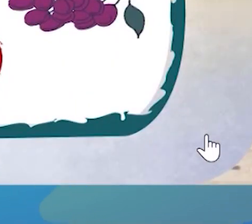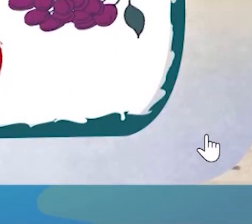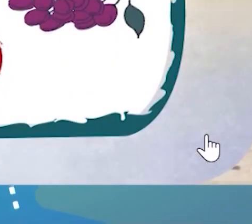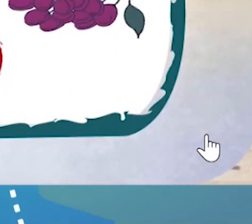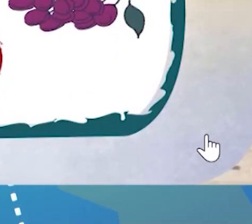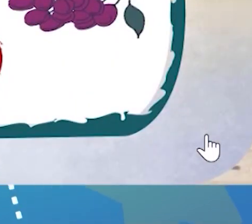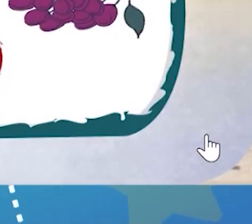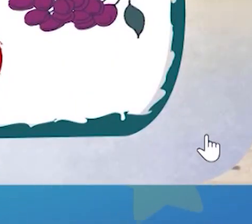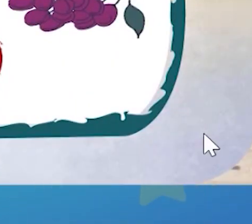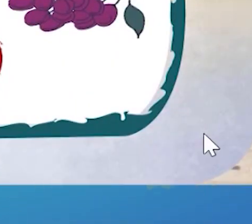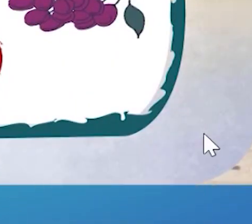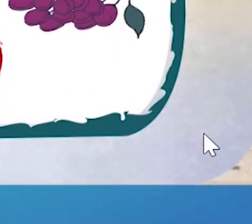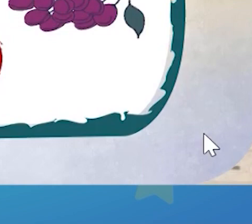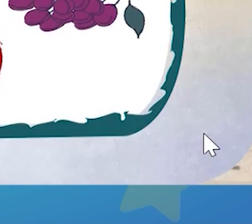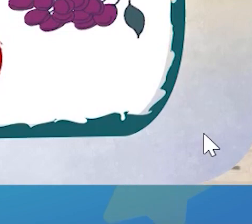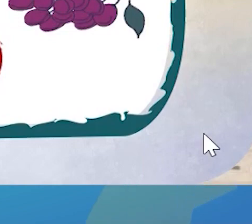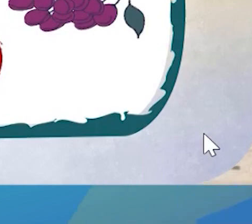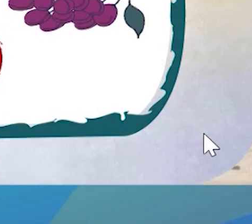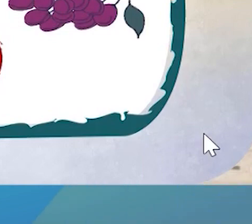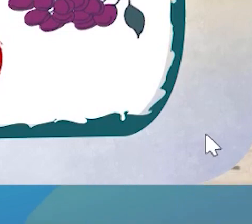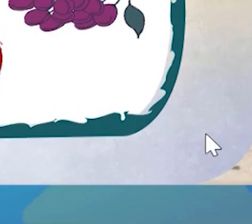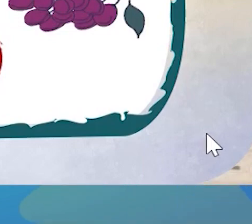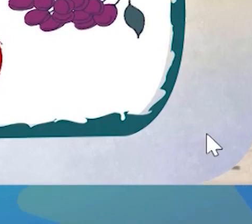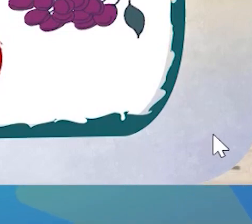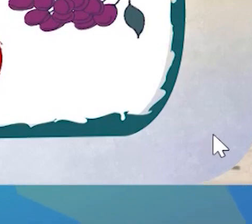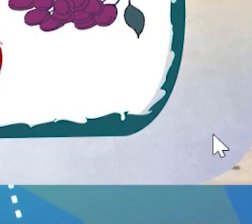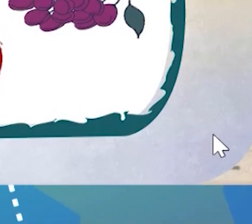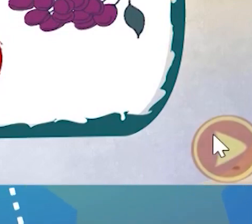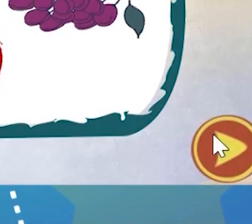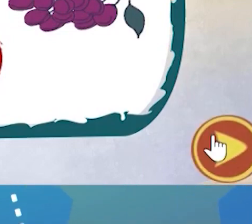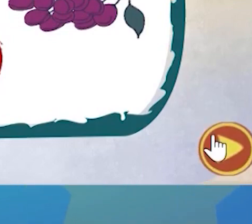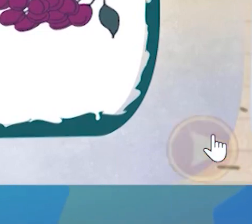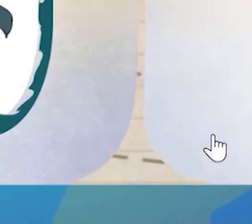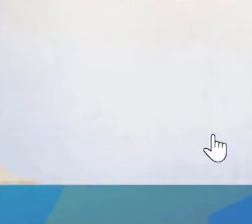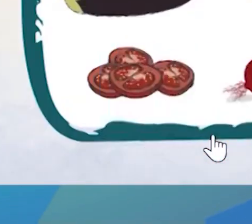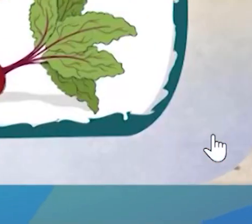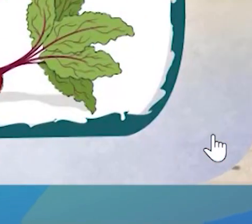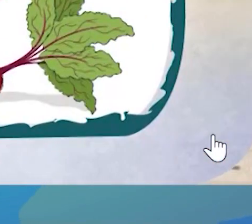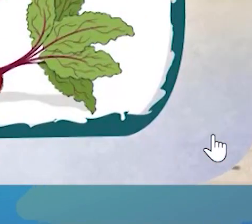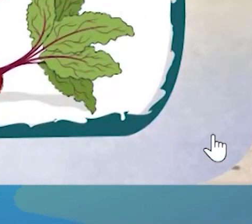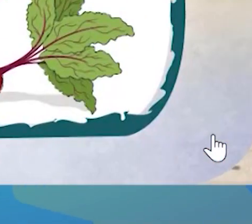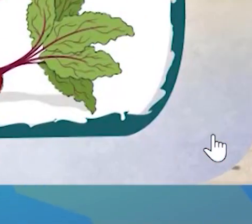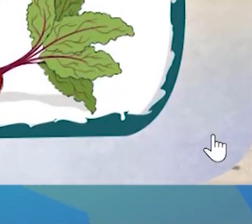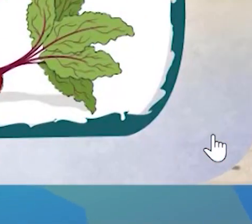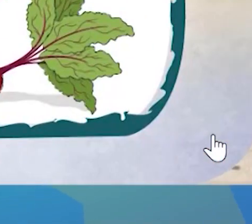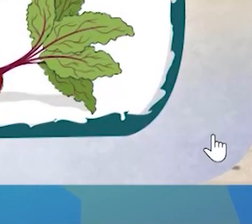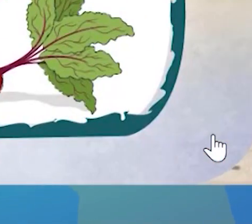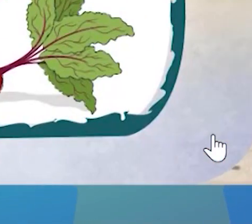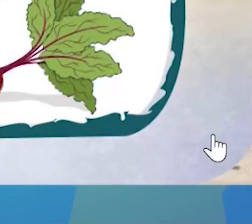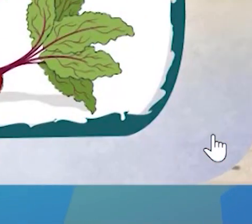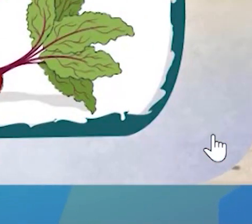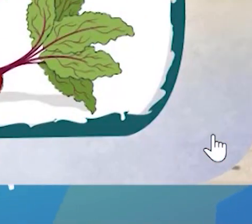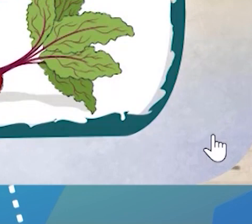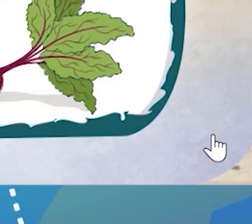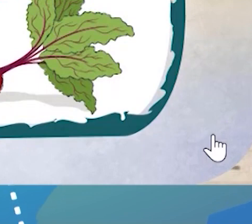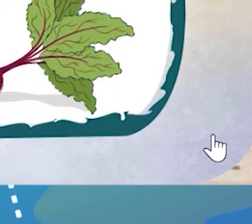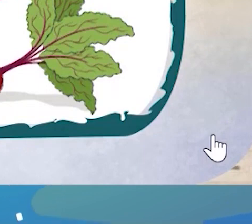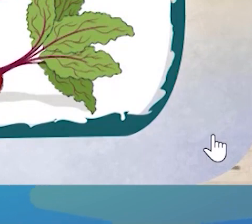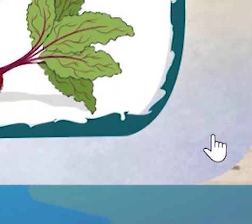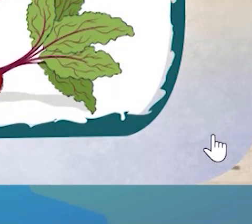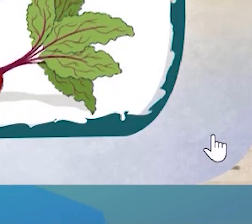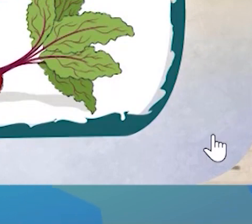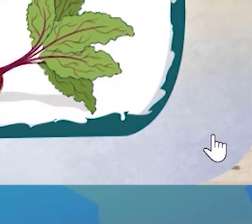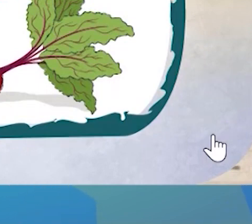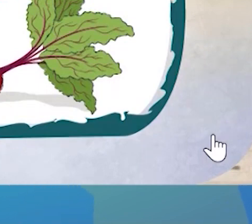papaya, acerola, uva, manzana, etc. Hortalizas. Zapallo, calabaza,